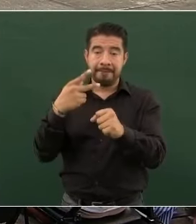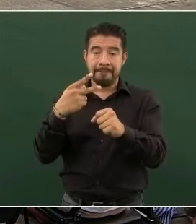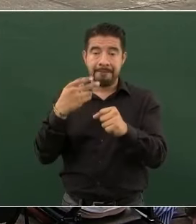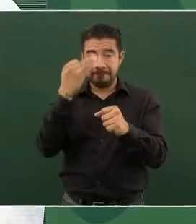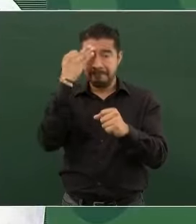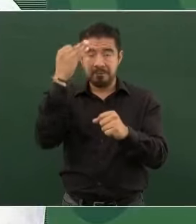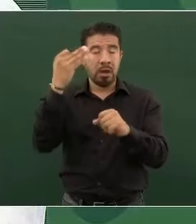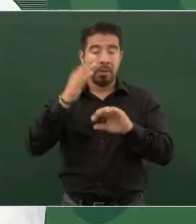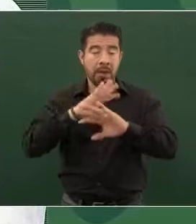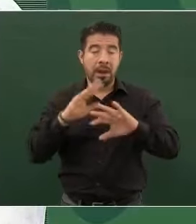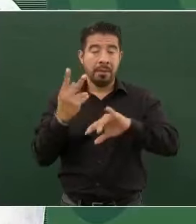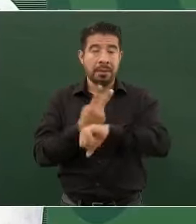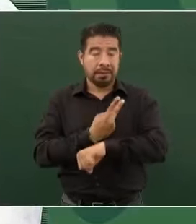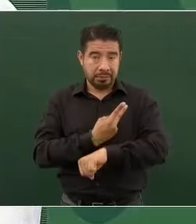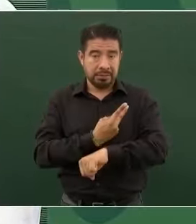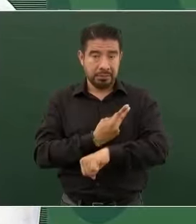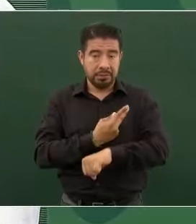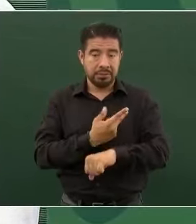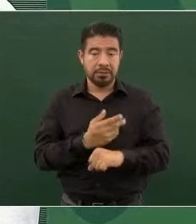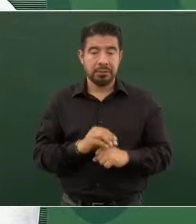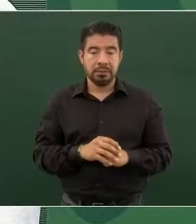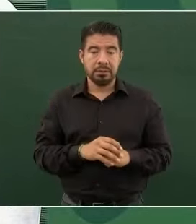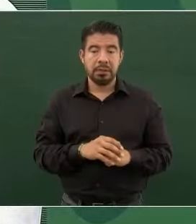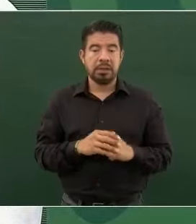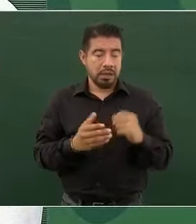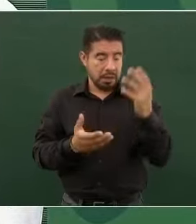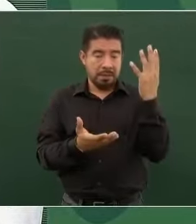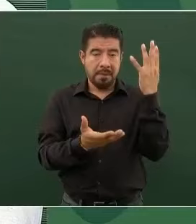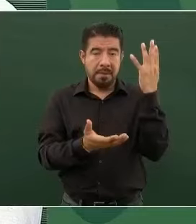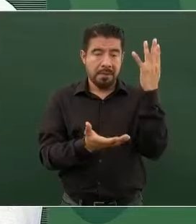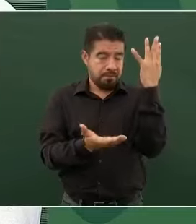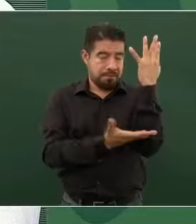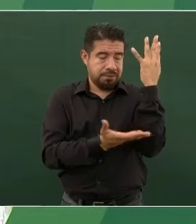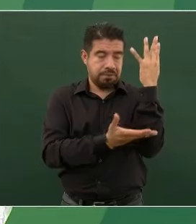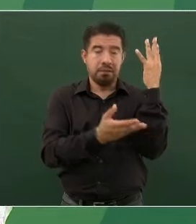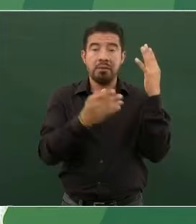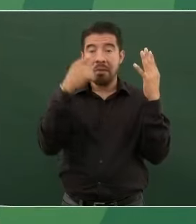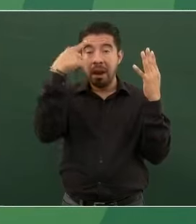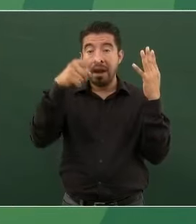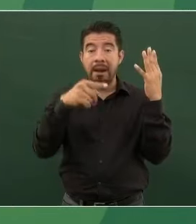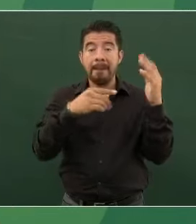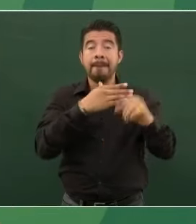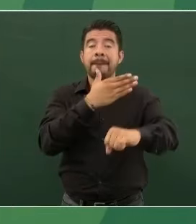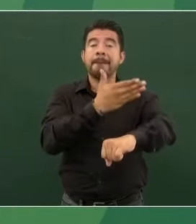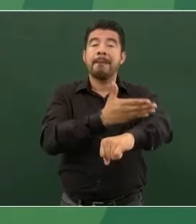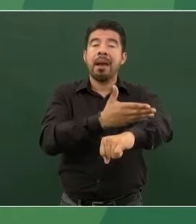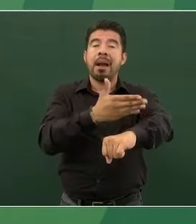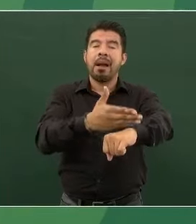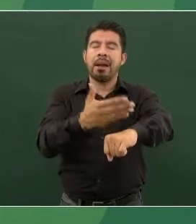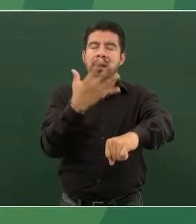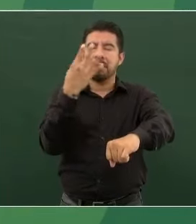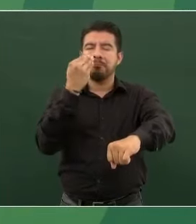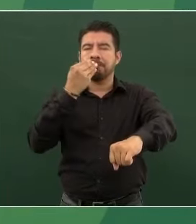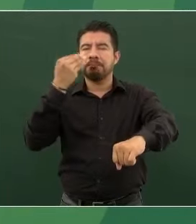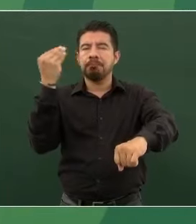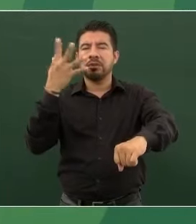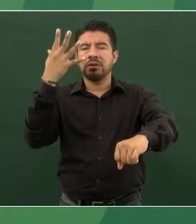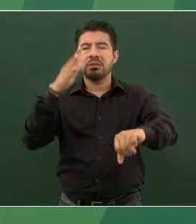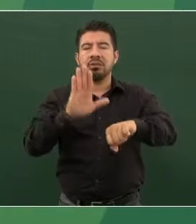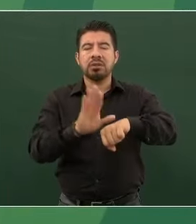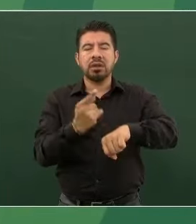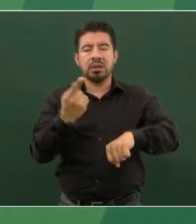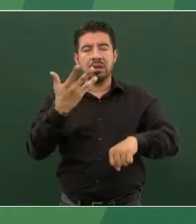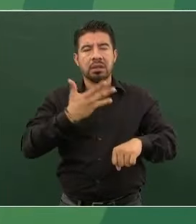toda la madera preciosa que se usaba antes